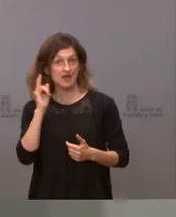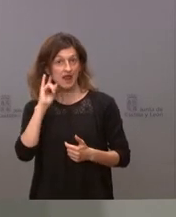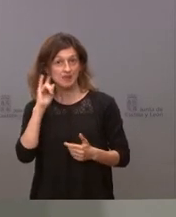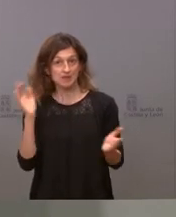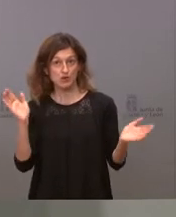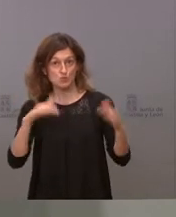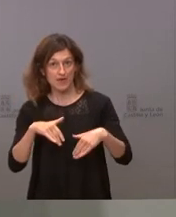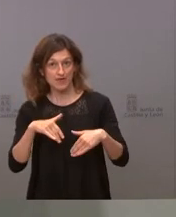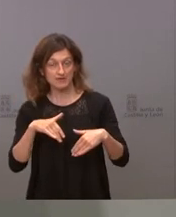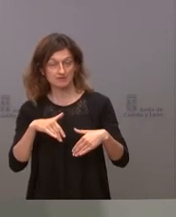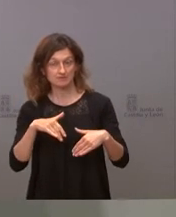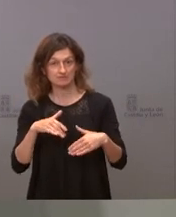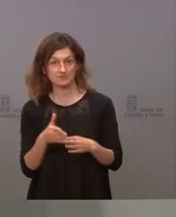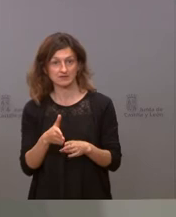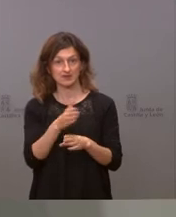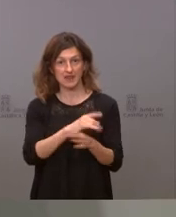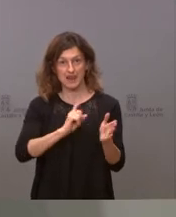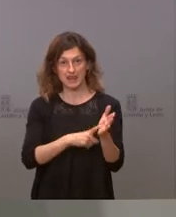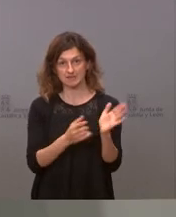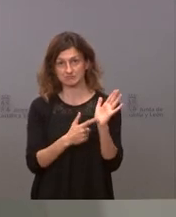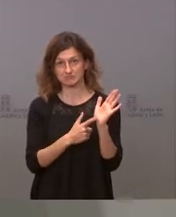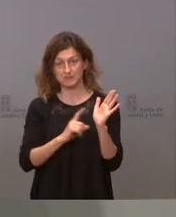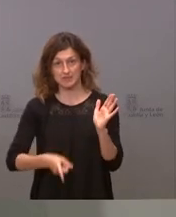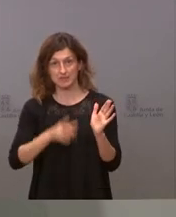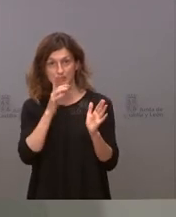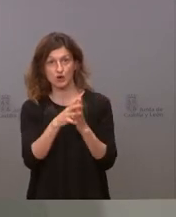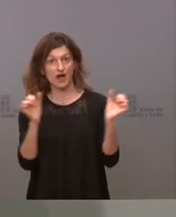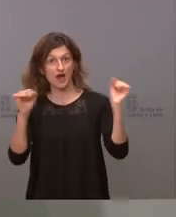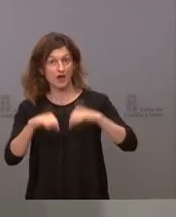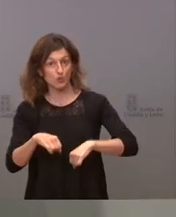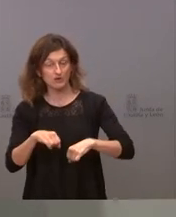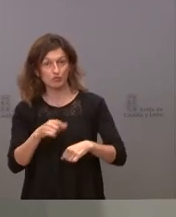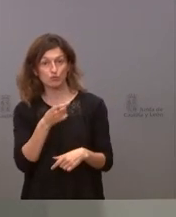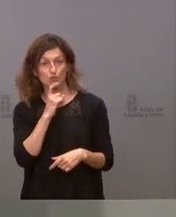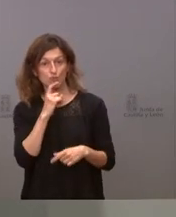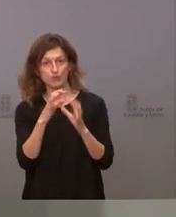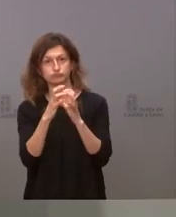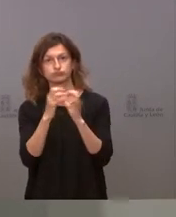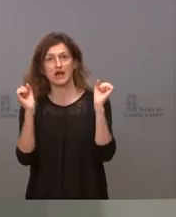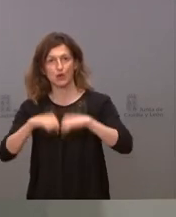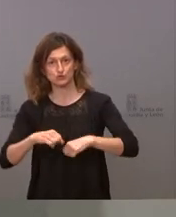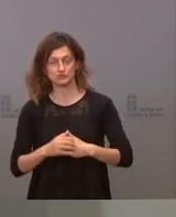es el que se prevé en esa ley que es que los acuerdos se alcanzan por consenso.